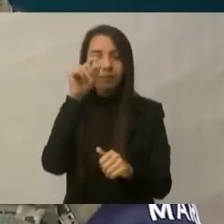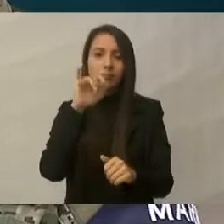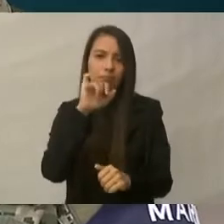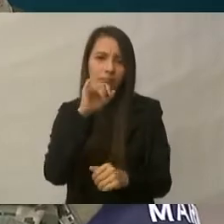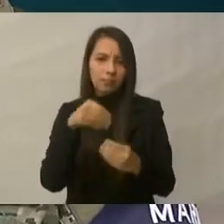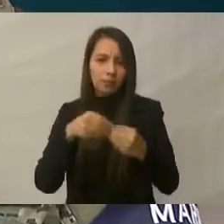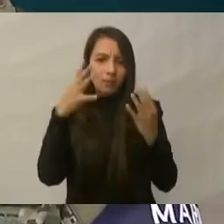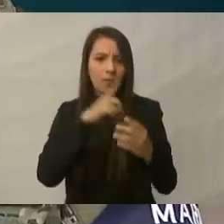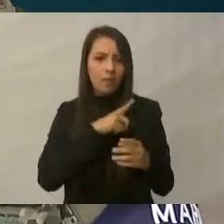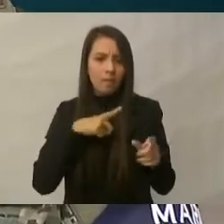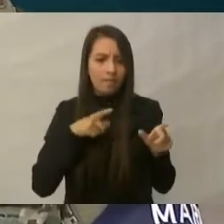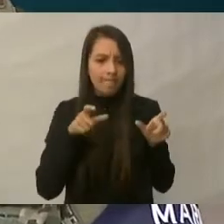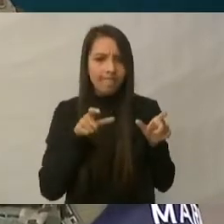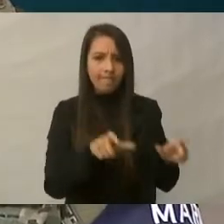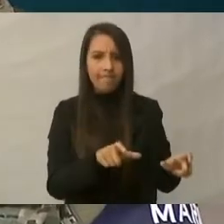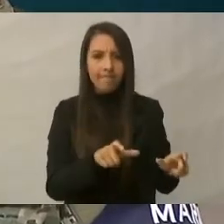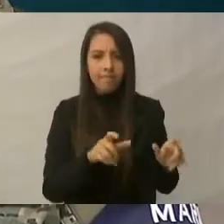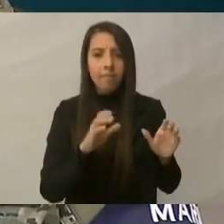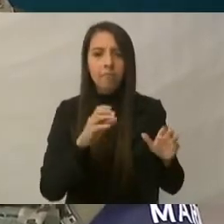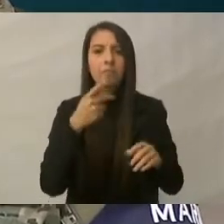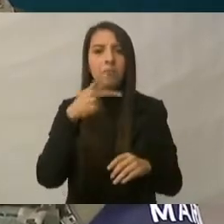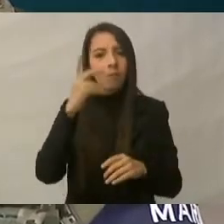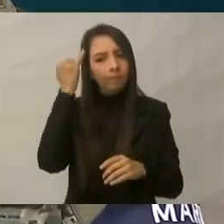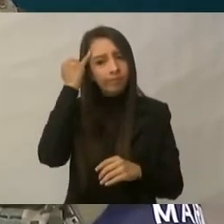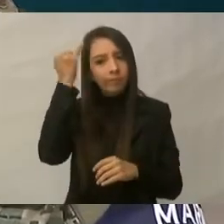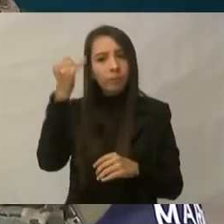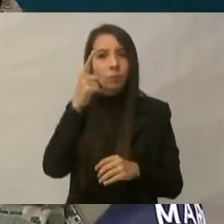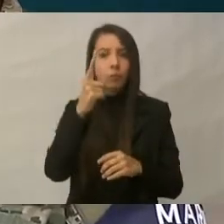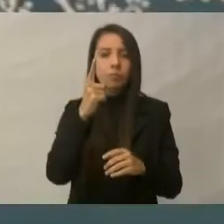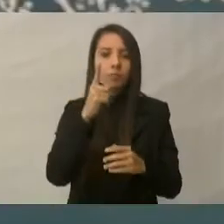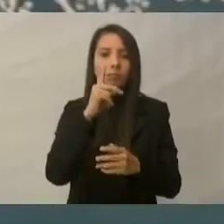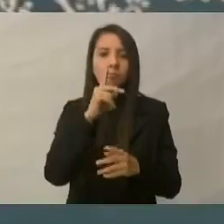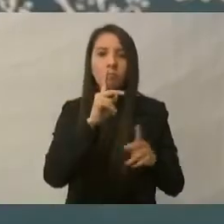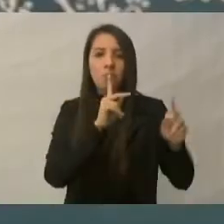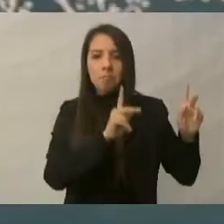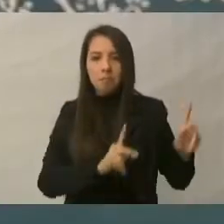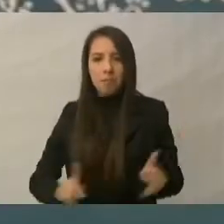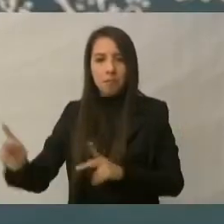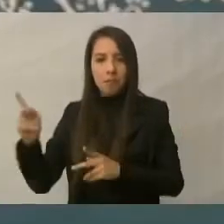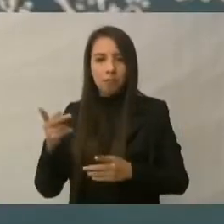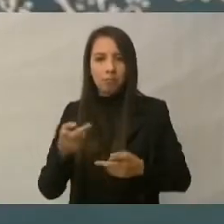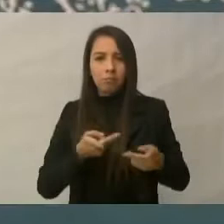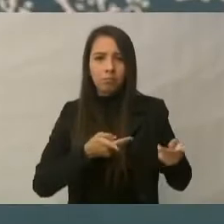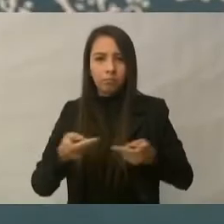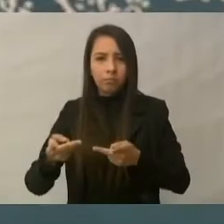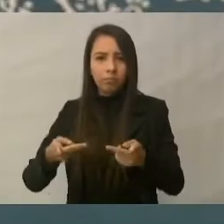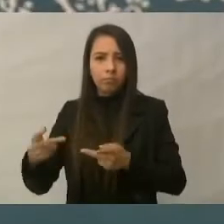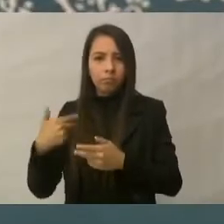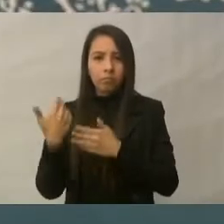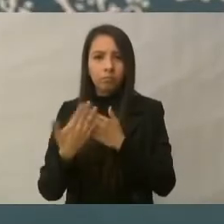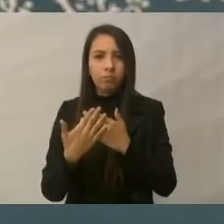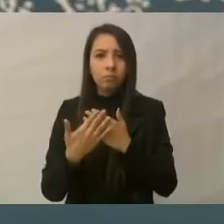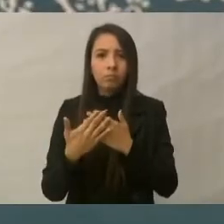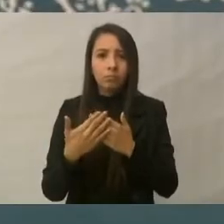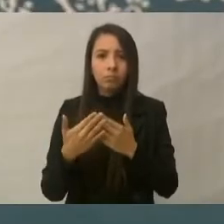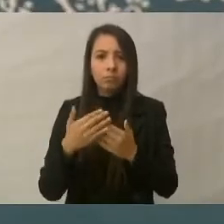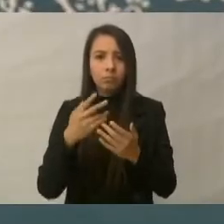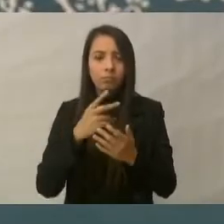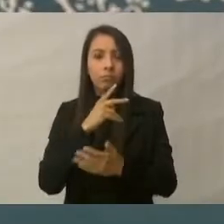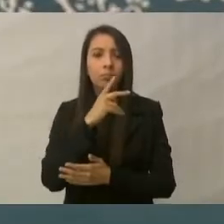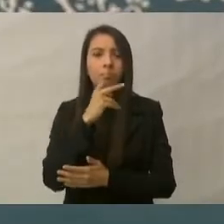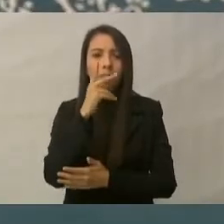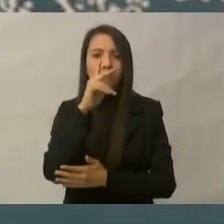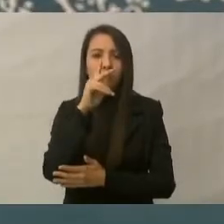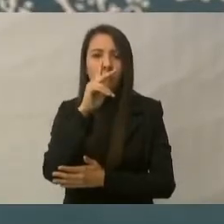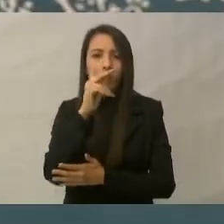vamos a desarrollar un plan, un proyecto, ya en muchos casos está aterrizado, para atender